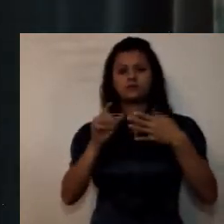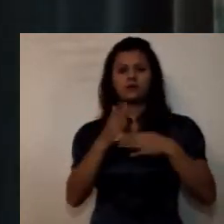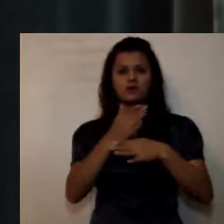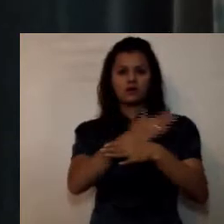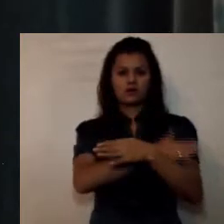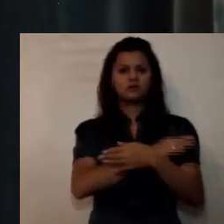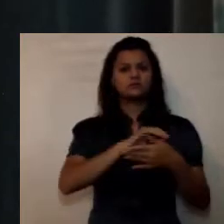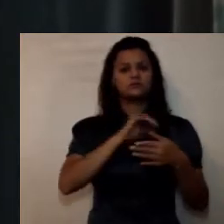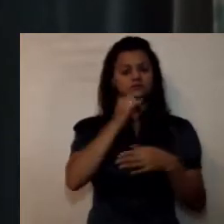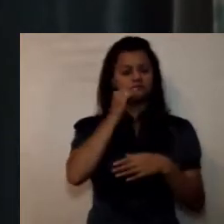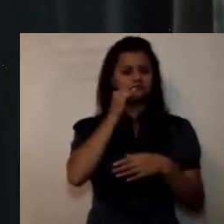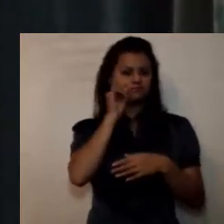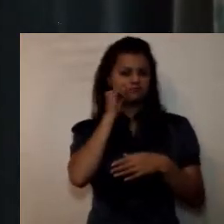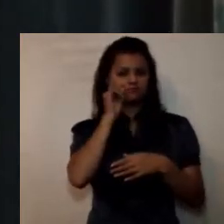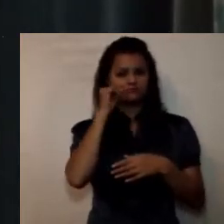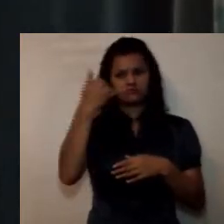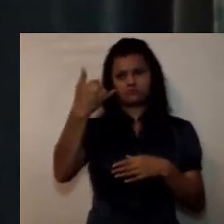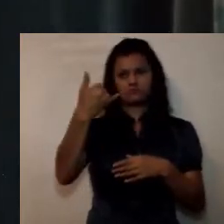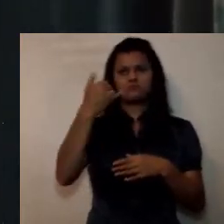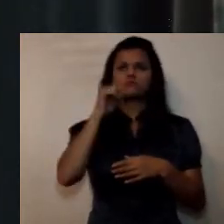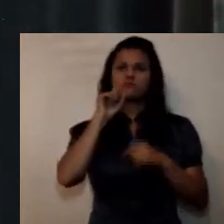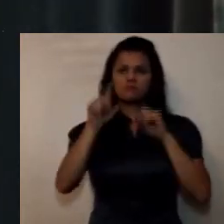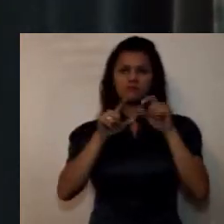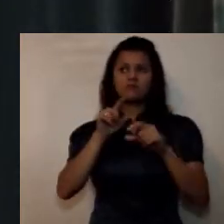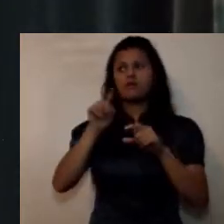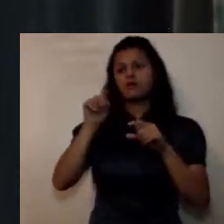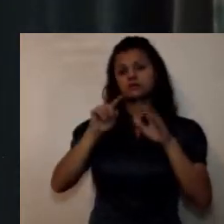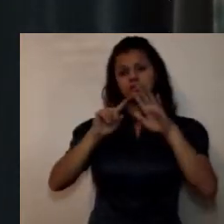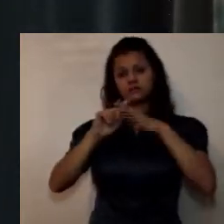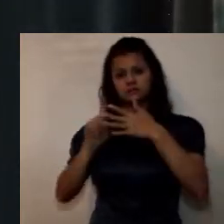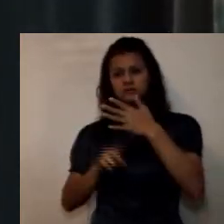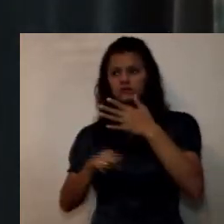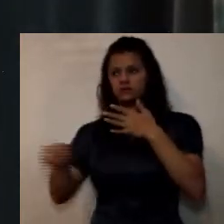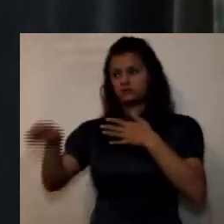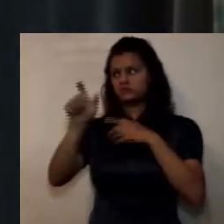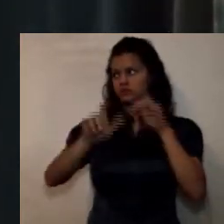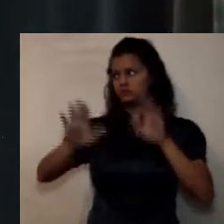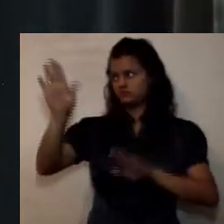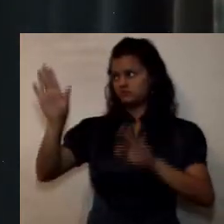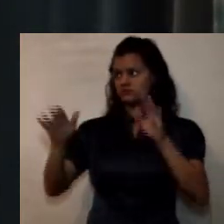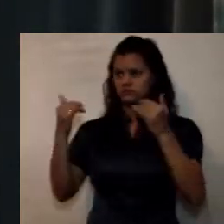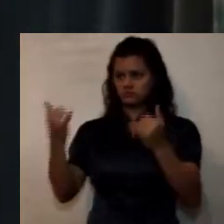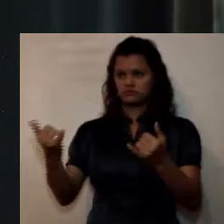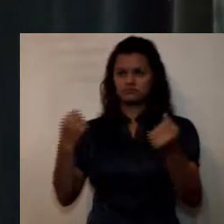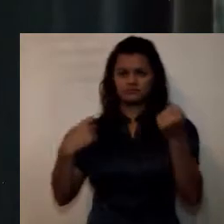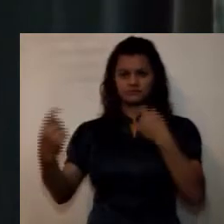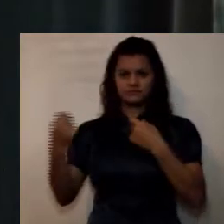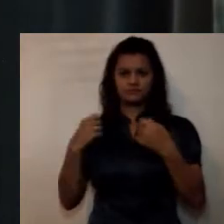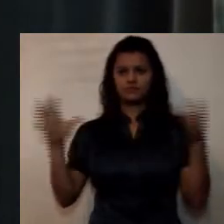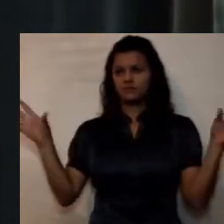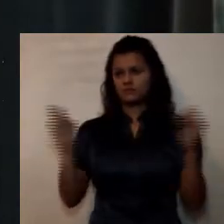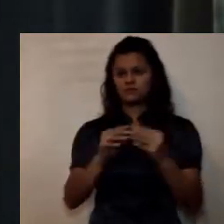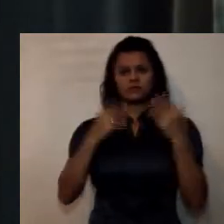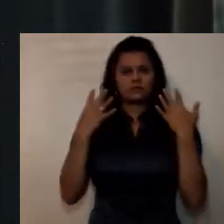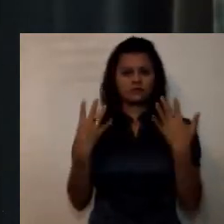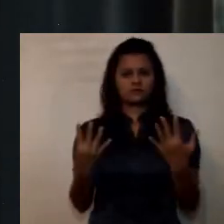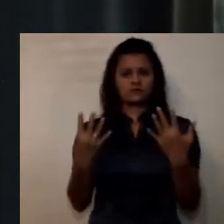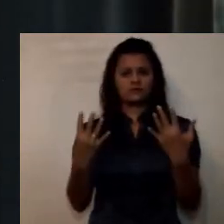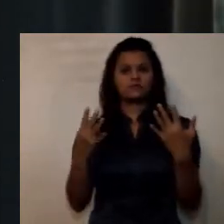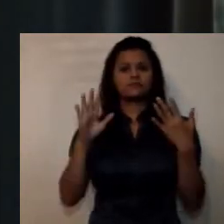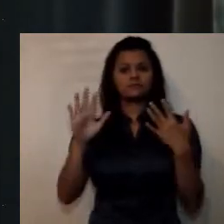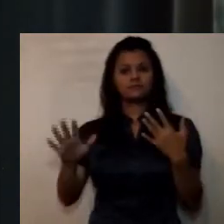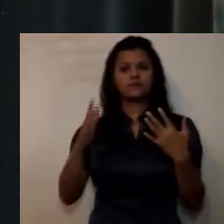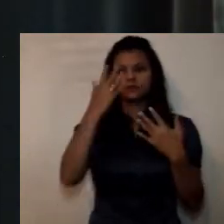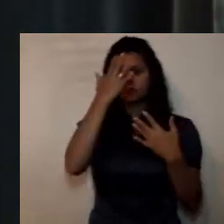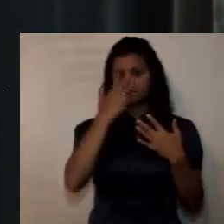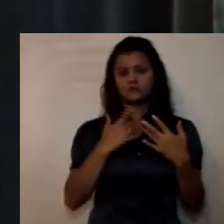preguntas formuladas por los presentes en el auditorio para un total de nueve preguntas no se recibieron preguntas por nuestras redes